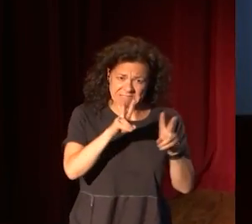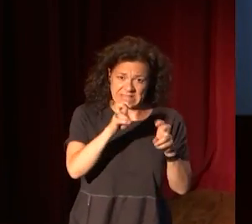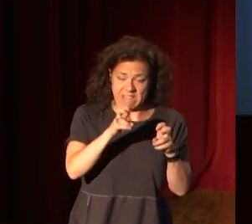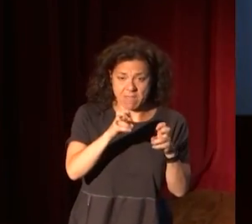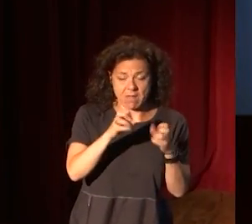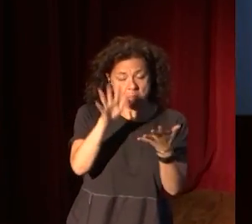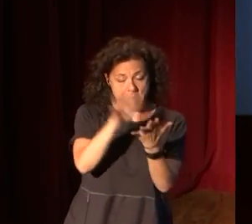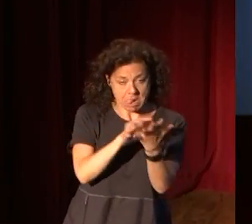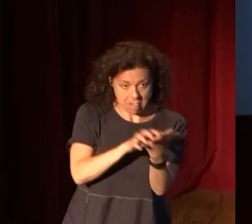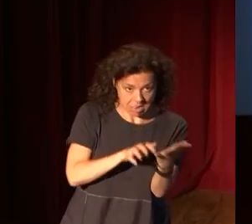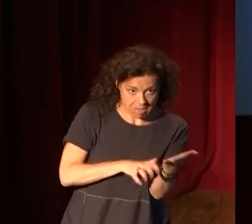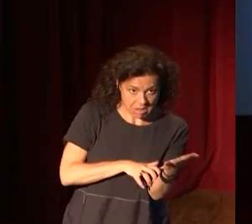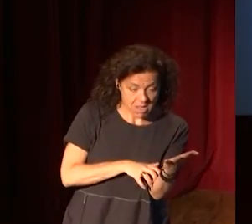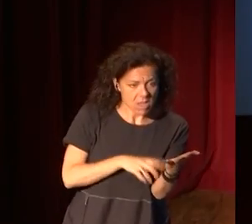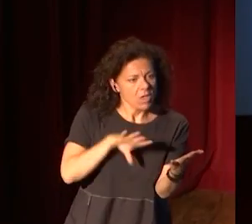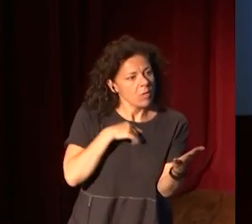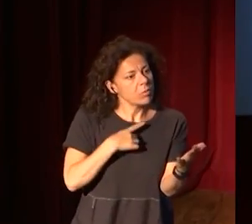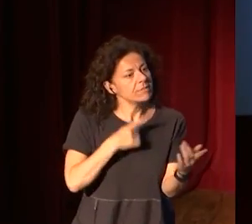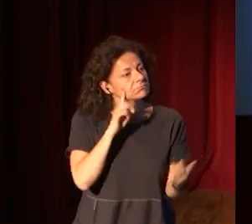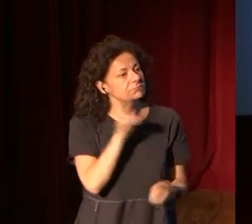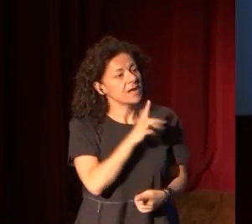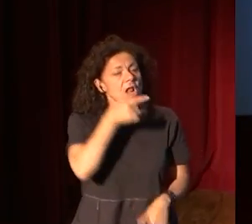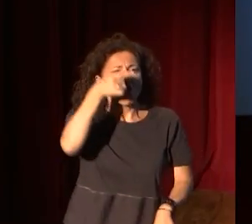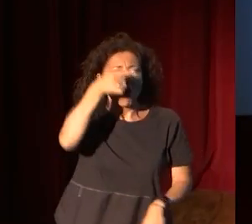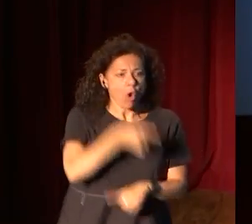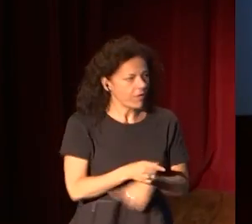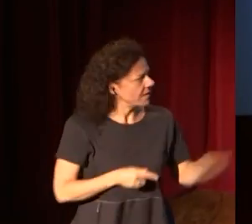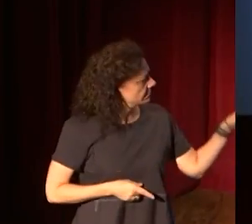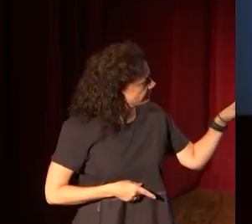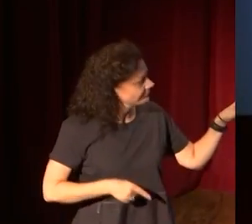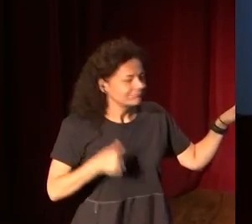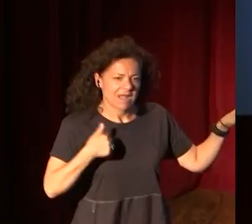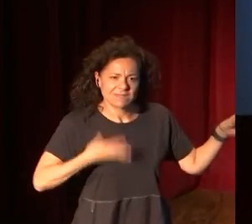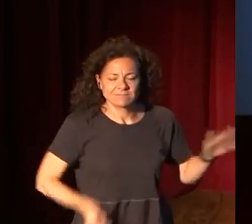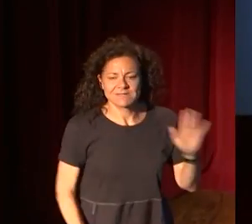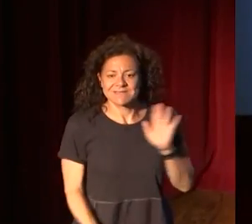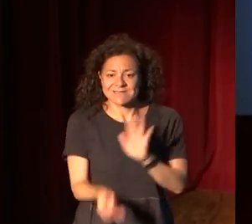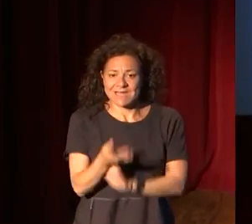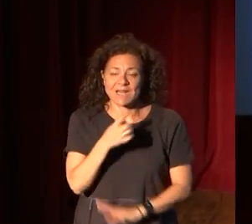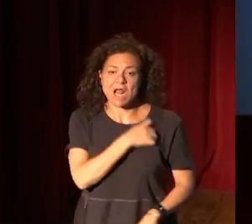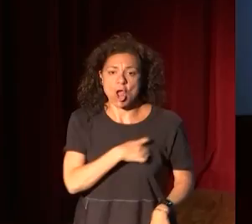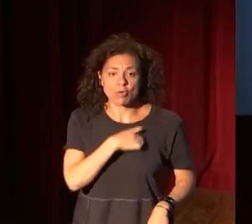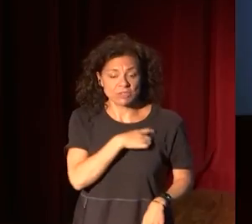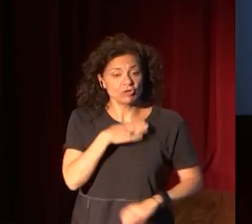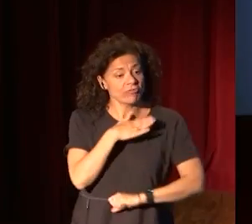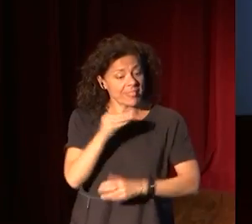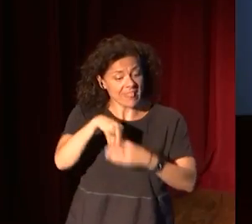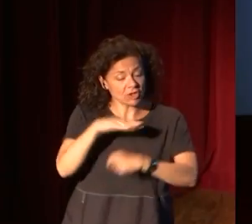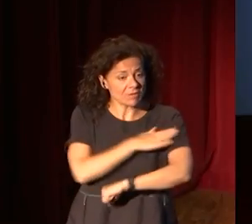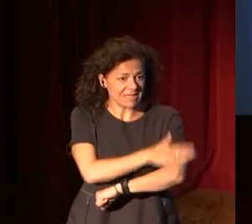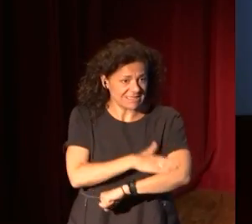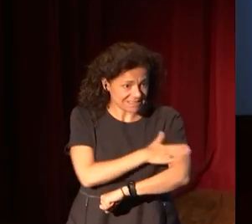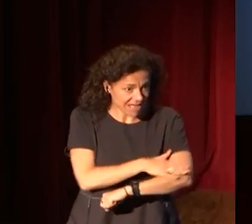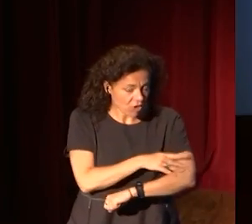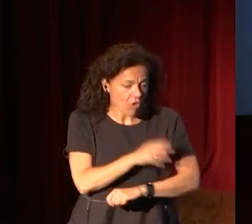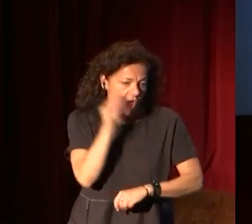consultar la orden del 10 de octubre, por lo que es la que se crea la Comisión de Administración